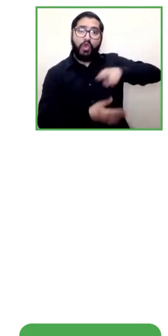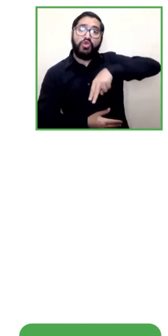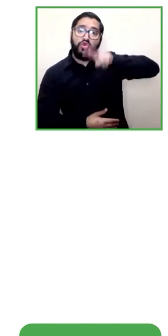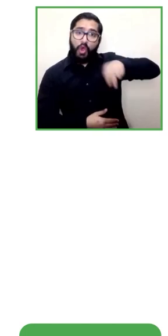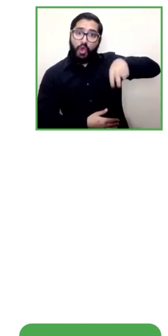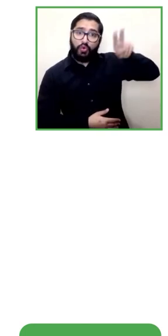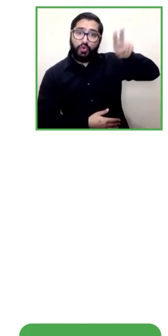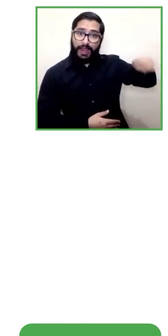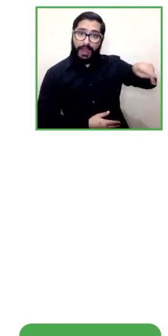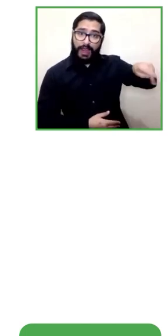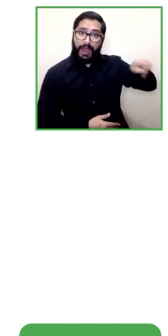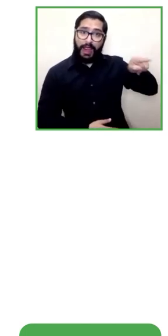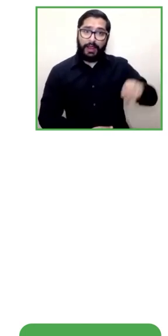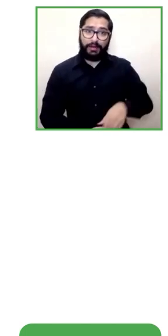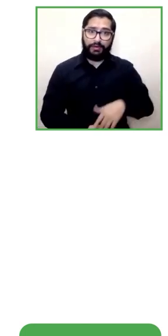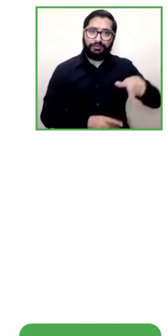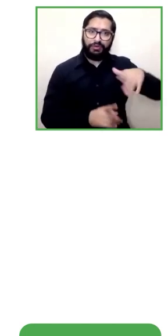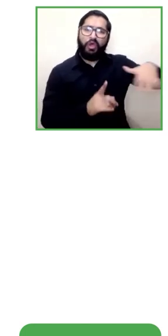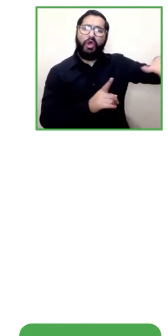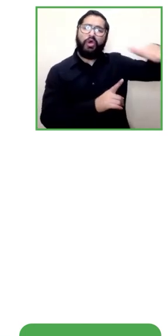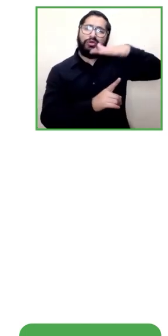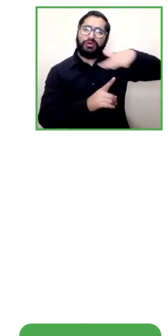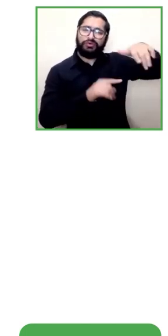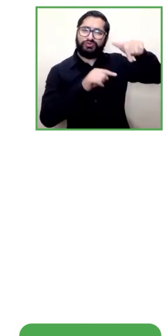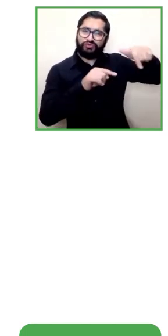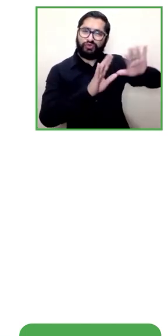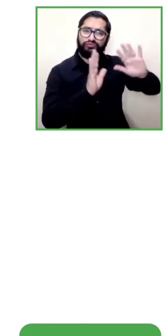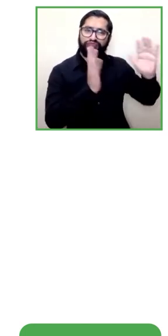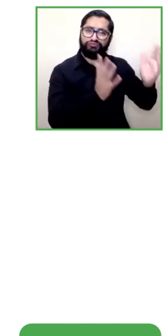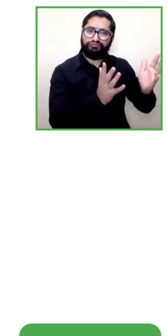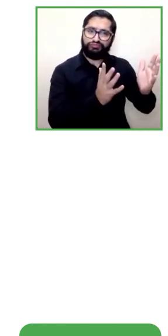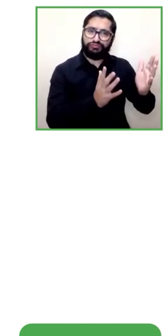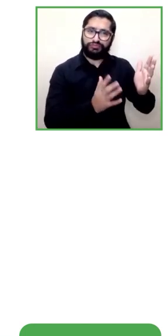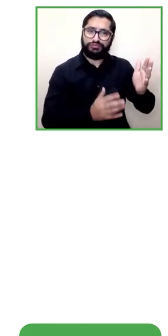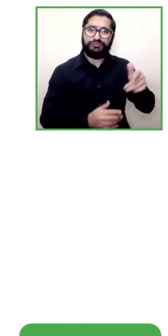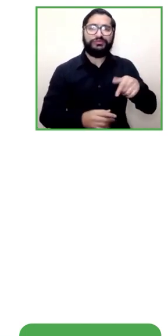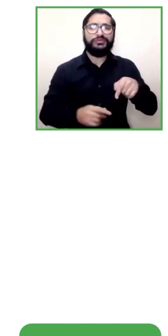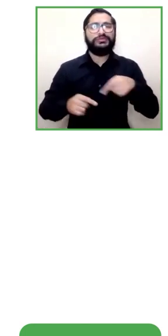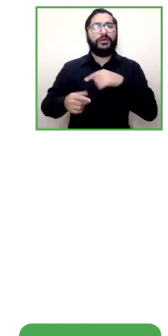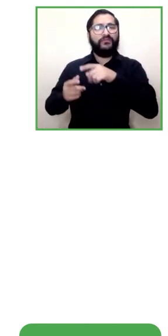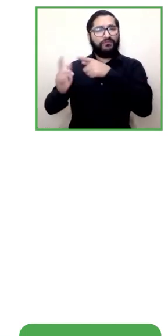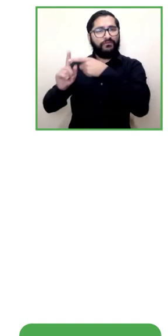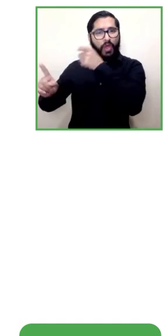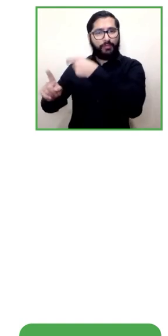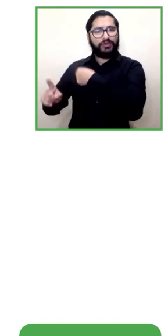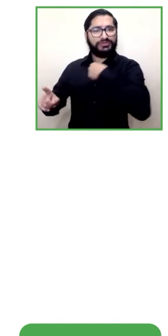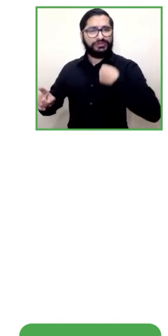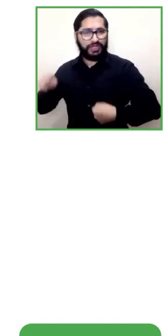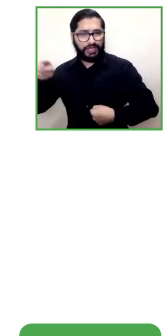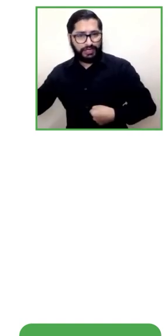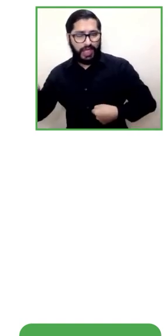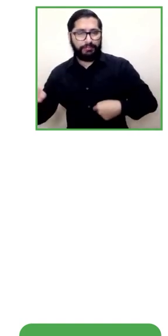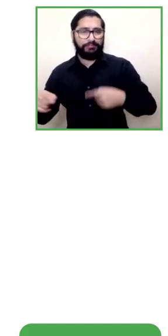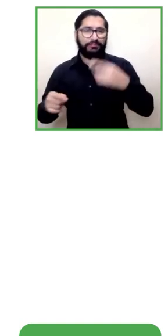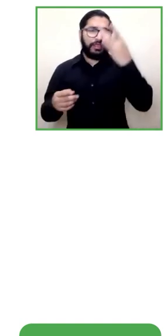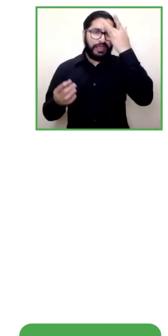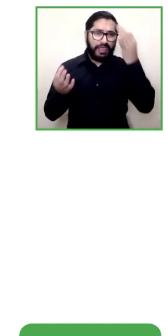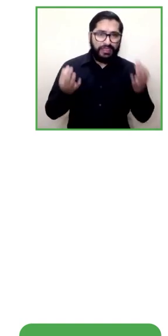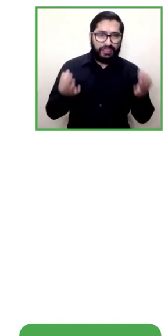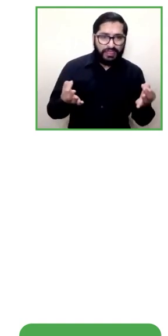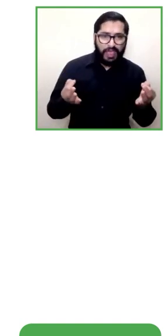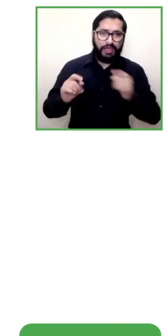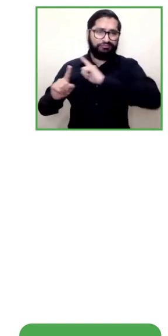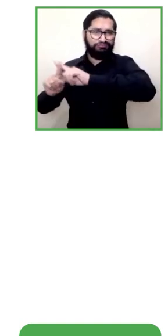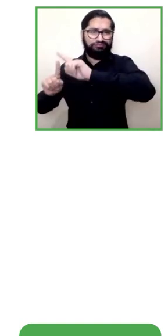China India e Indonesia y ojalá Latinoamérica en adelante es muy diferente entonces la adaptación cultural